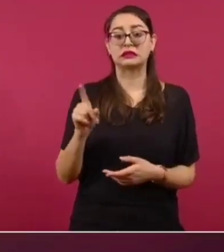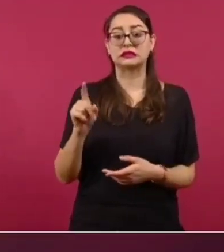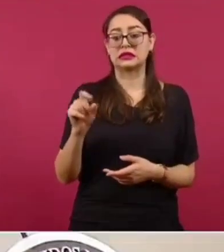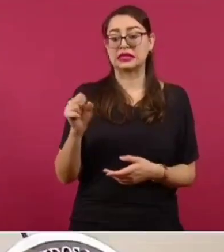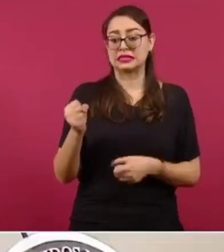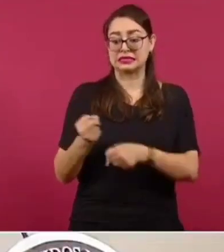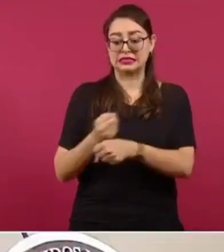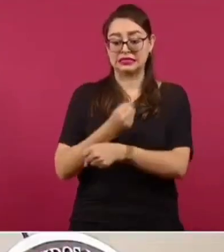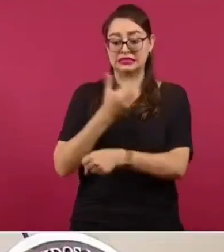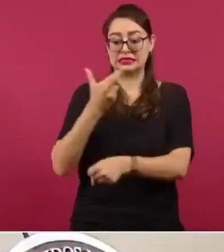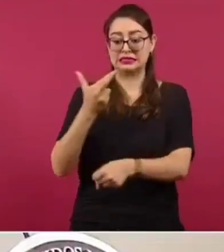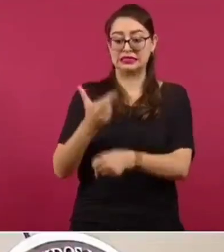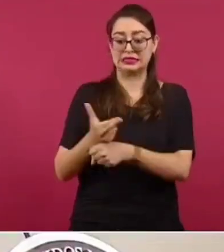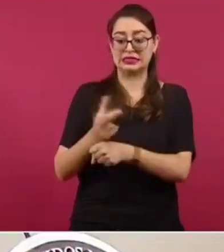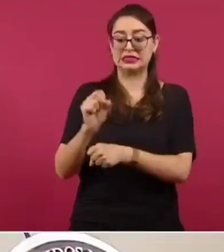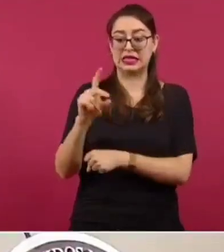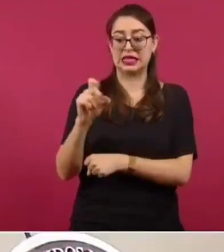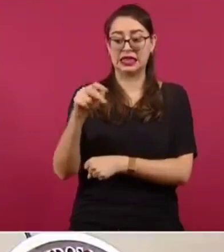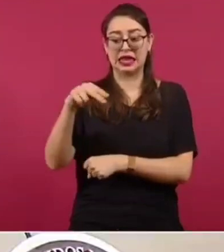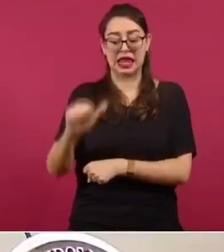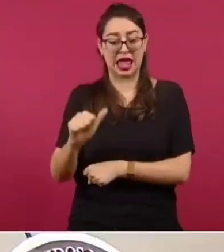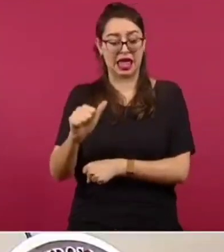de ser comandante del ejército